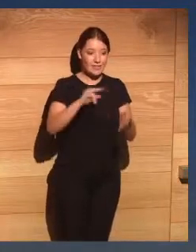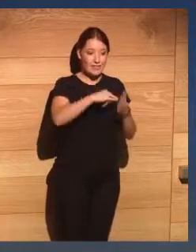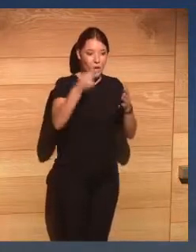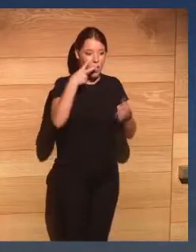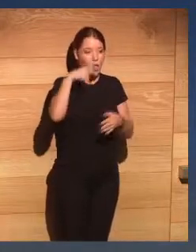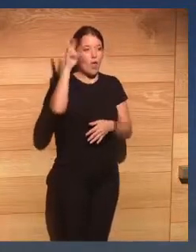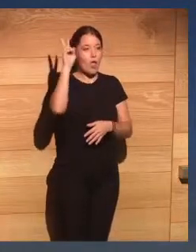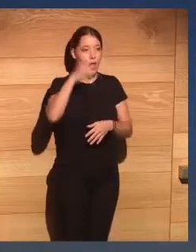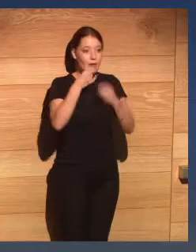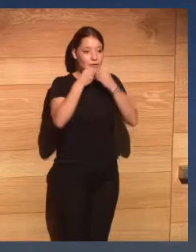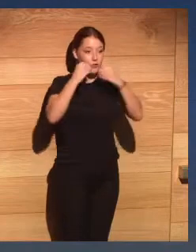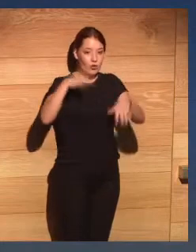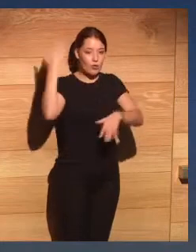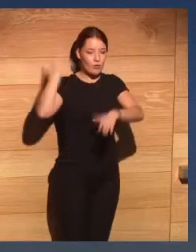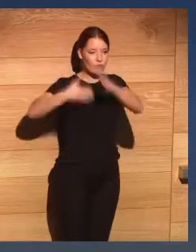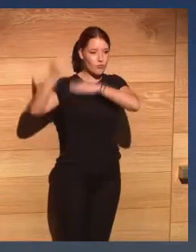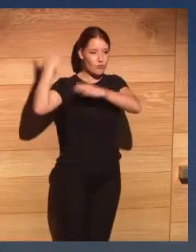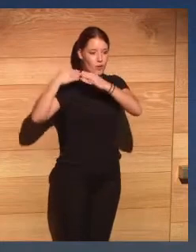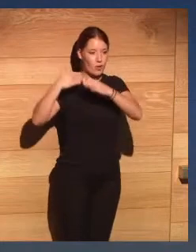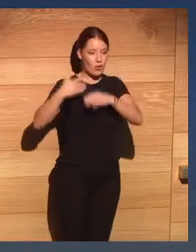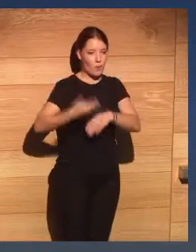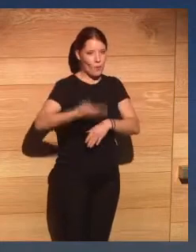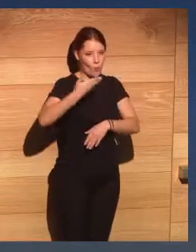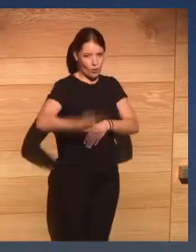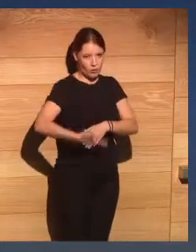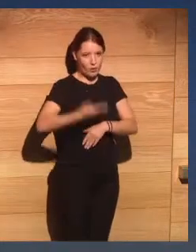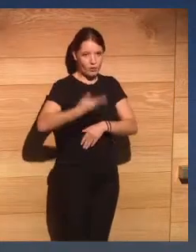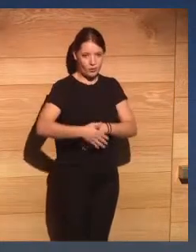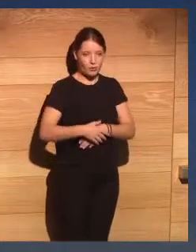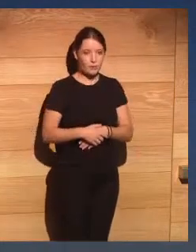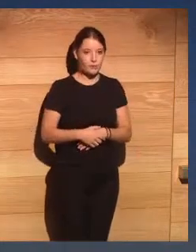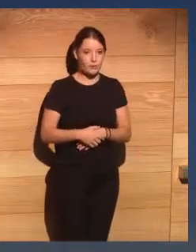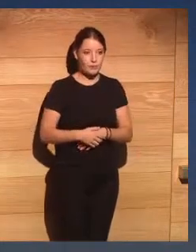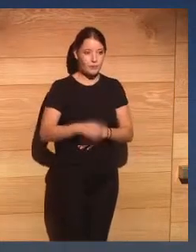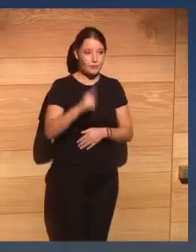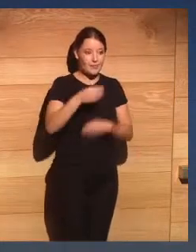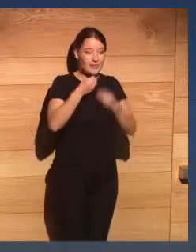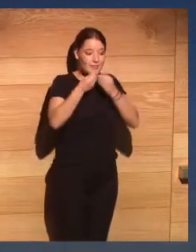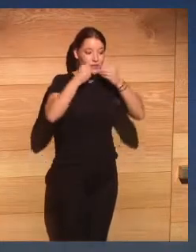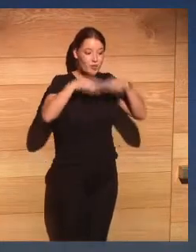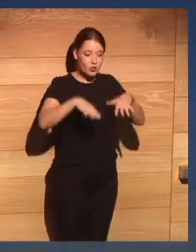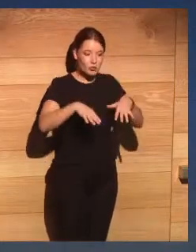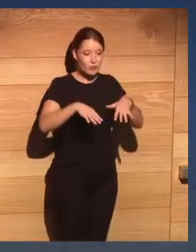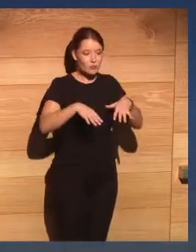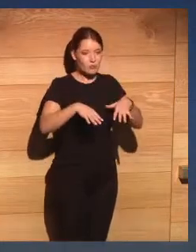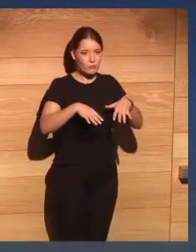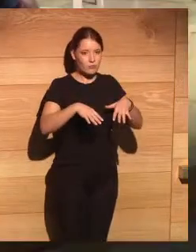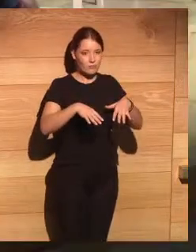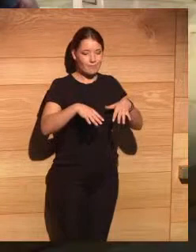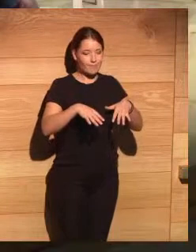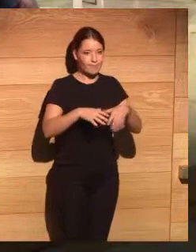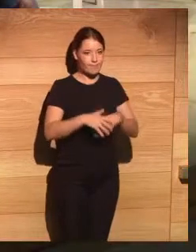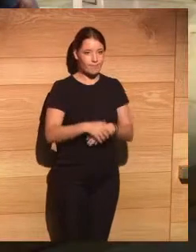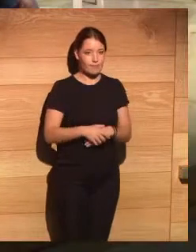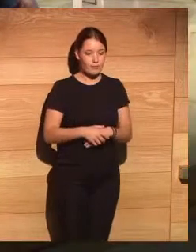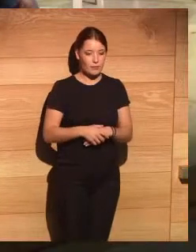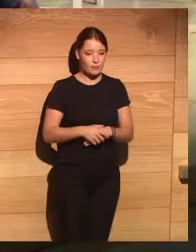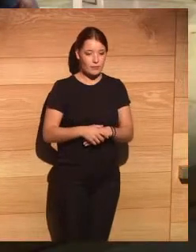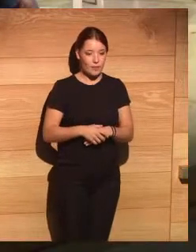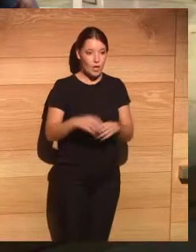la historia de la humanidad está tan ampliamente reconocido como la historia escrita lo permite el grupo